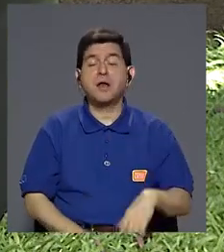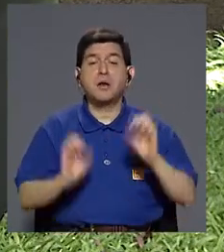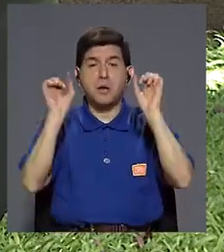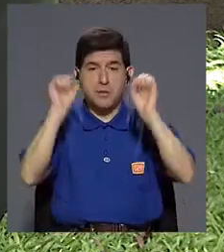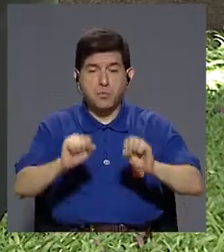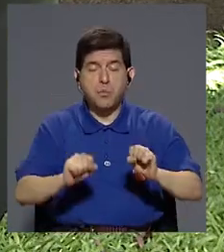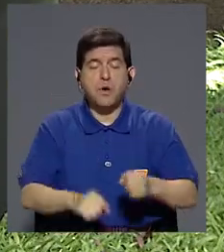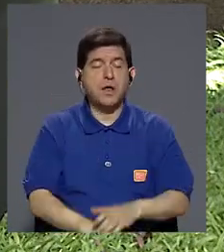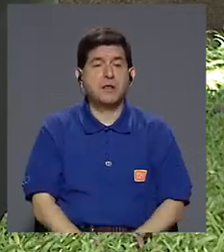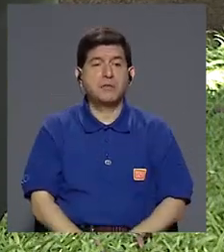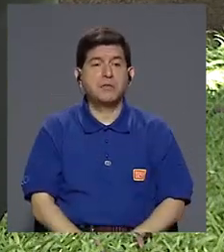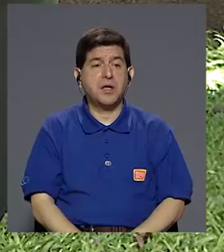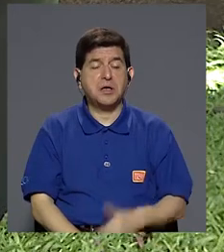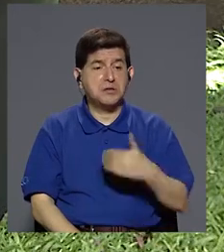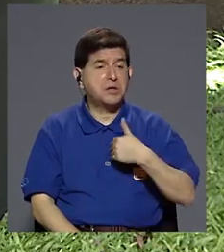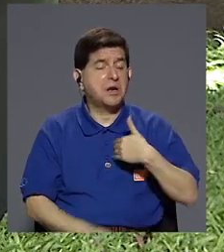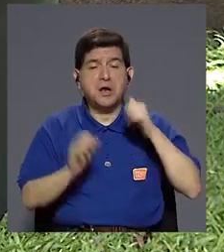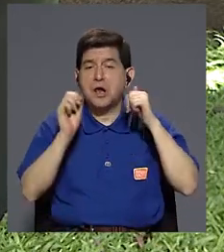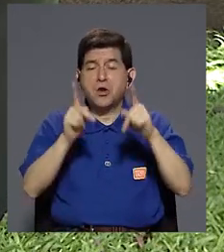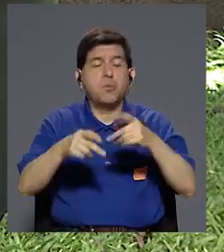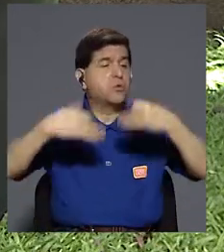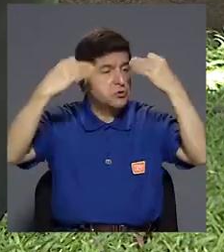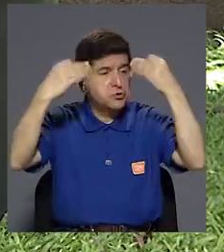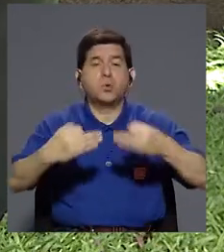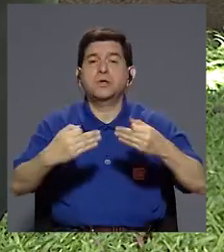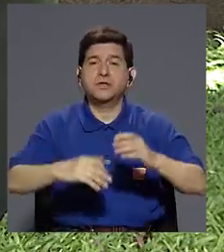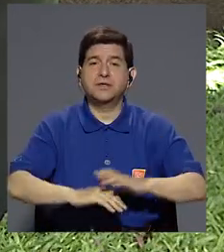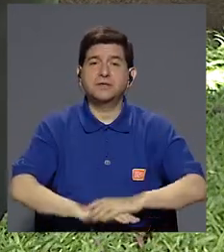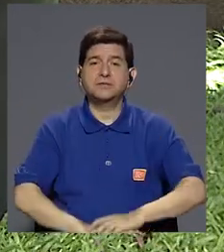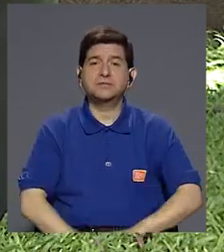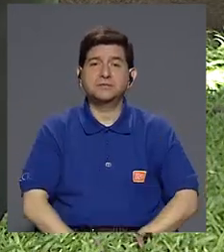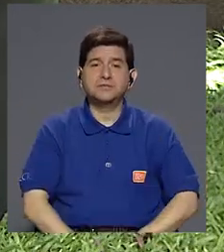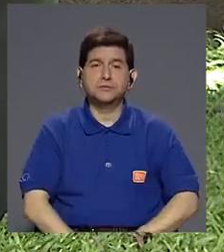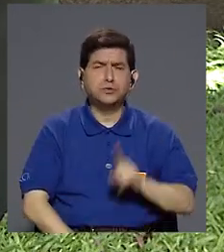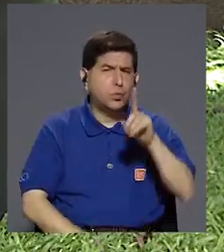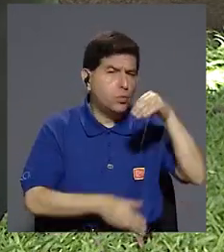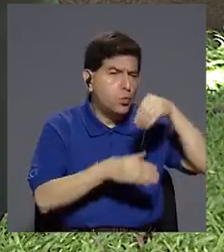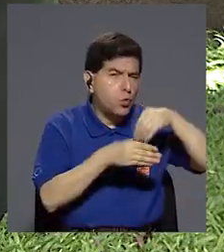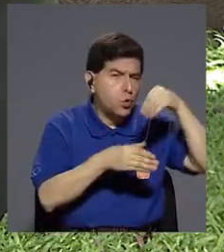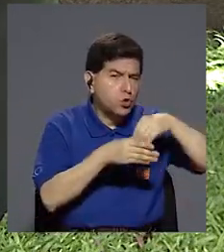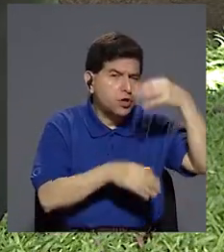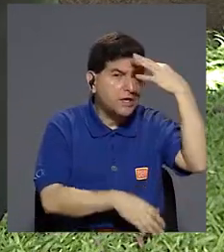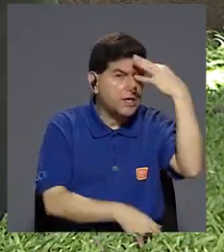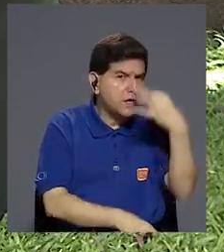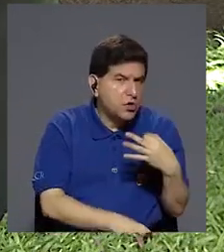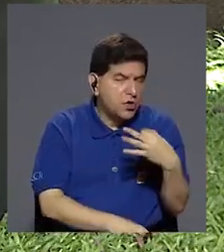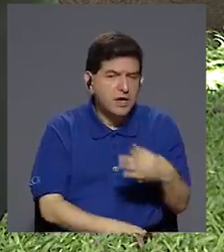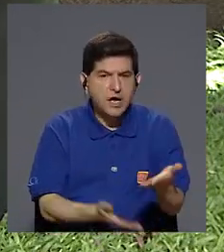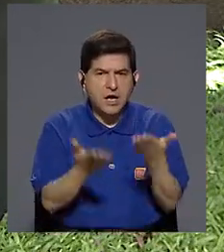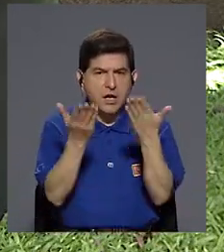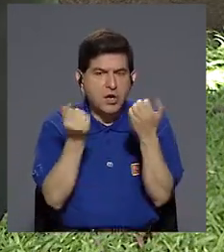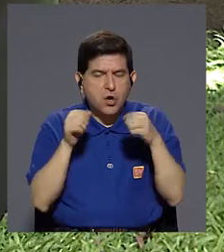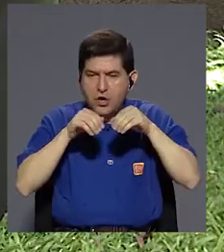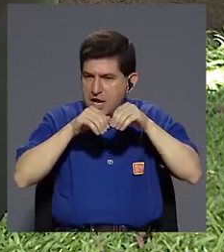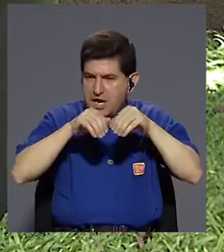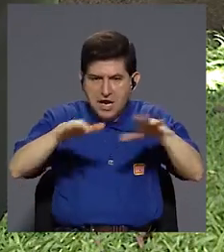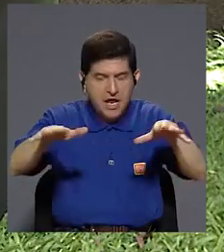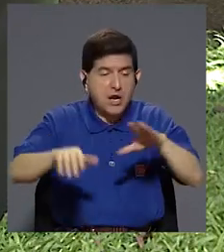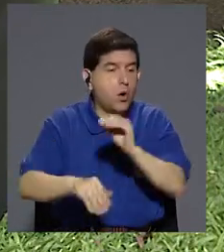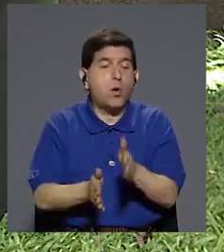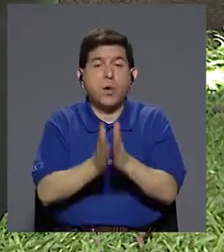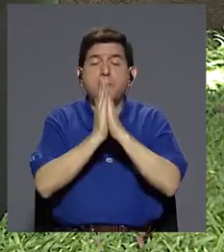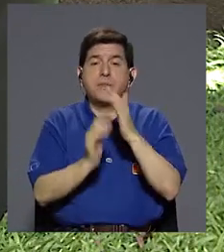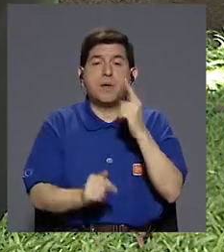muchacha pues tienen total posibilidad de decidir si un contenido no quiere que llegue a la red,